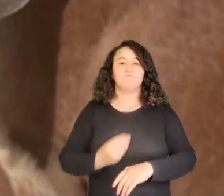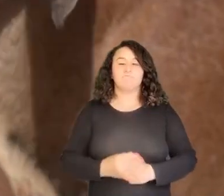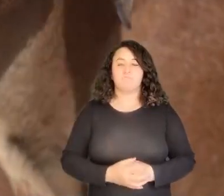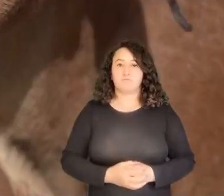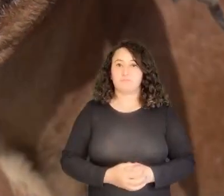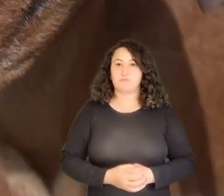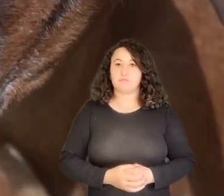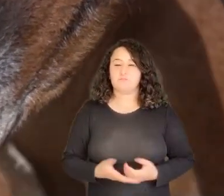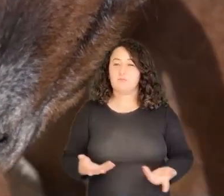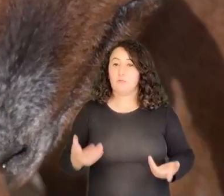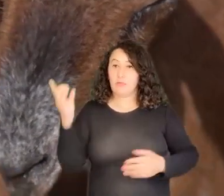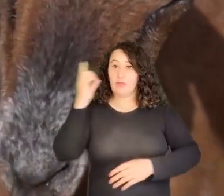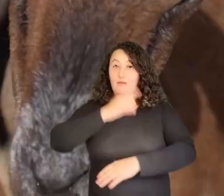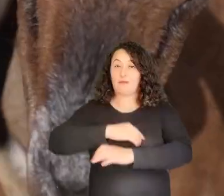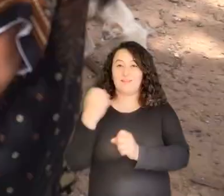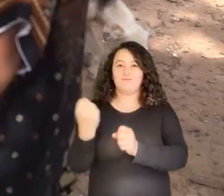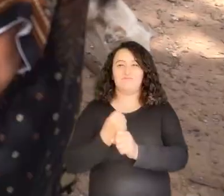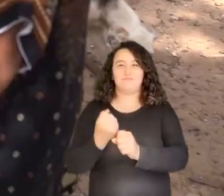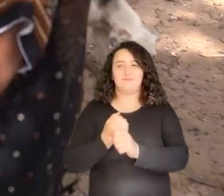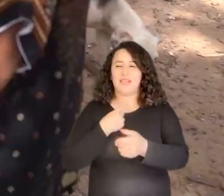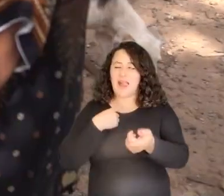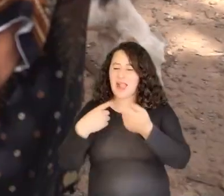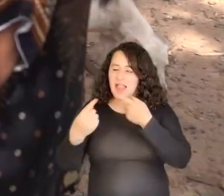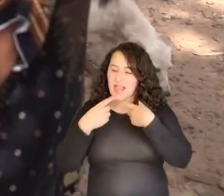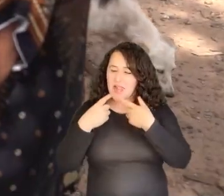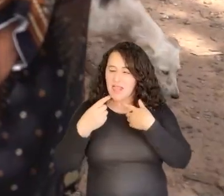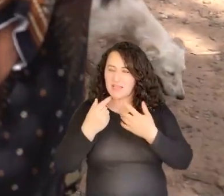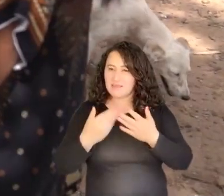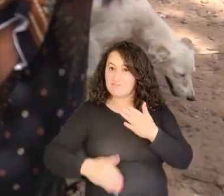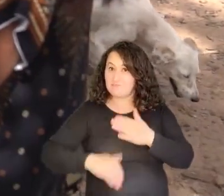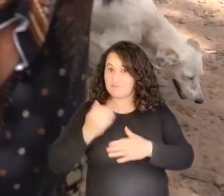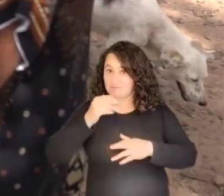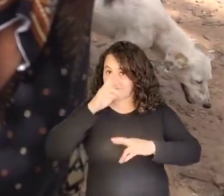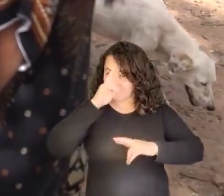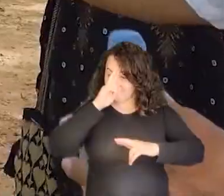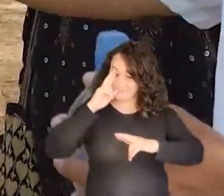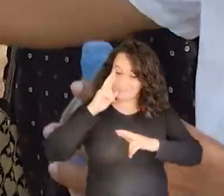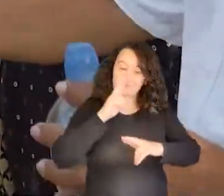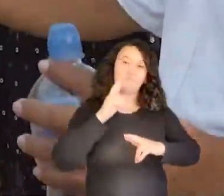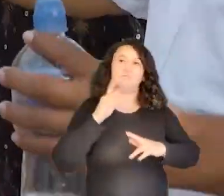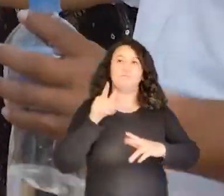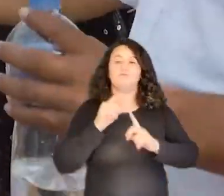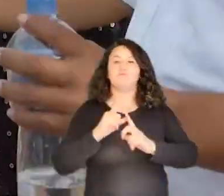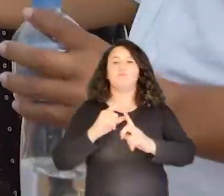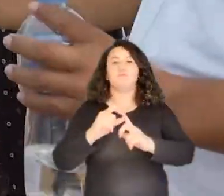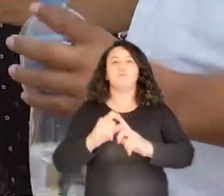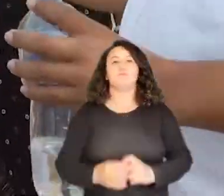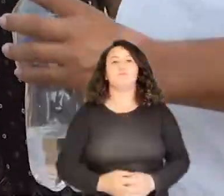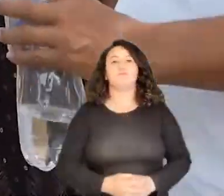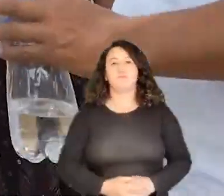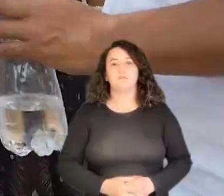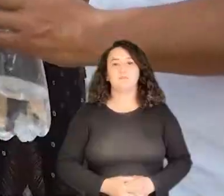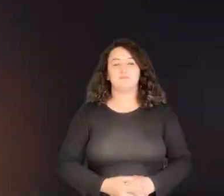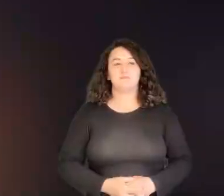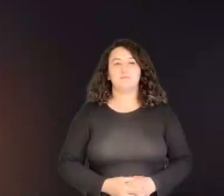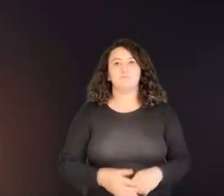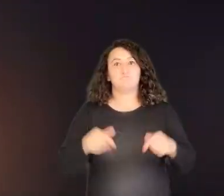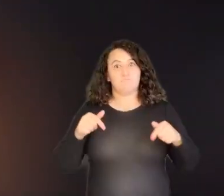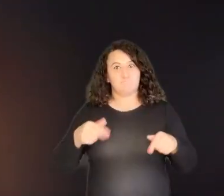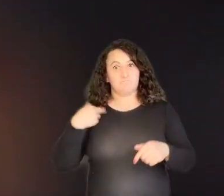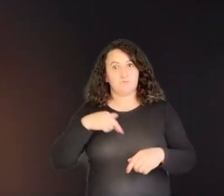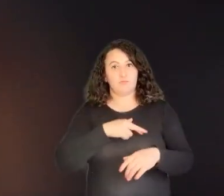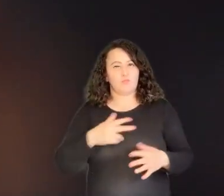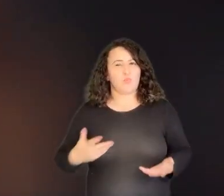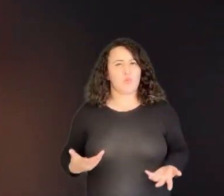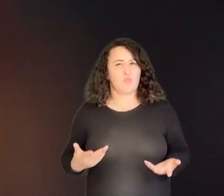caprinos. Un día de trabajo que empieza con el diálogo, partiendo del respeto que los Guayú le dan a la palabra. Nosotros